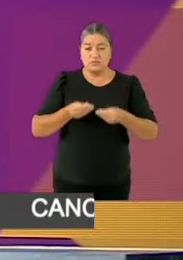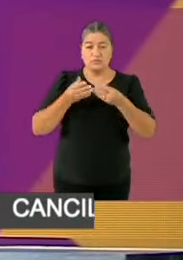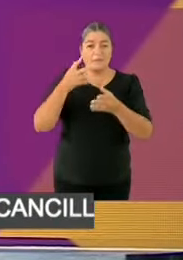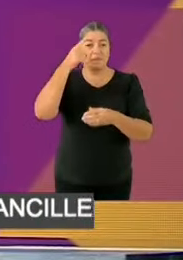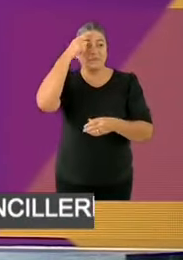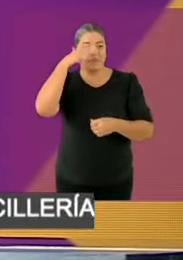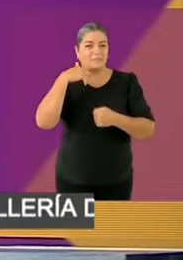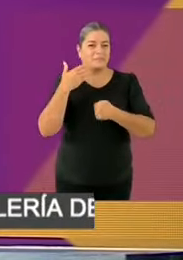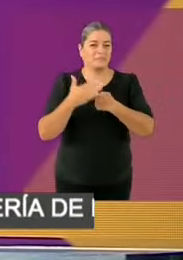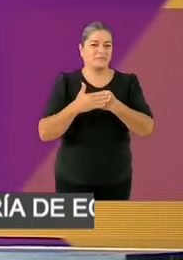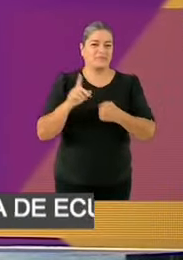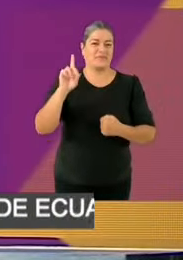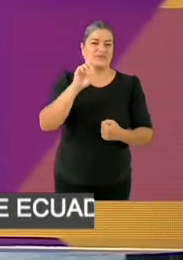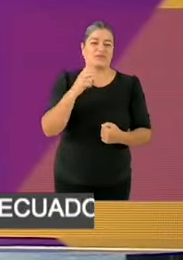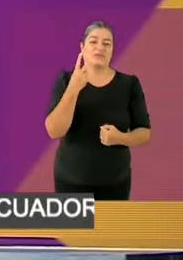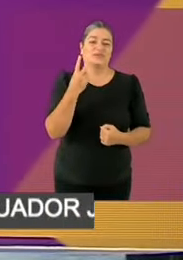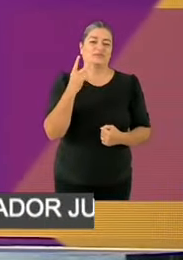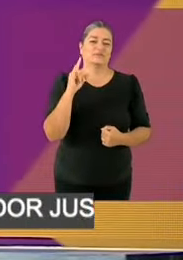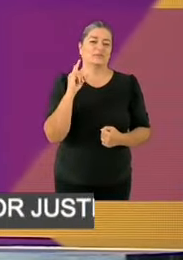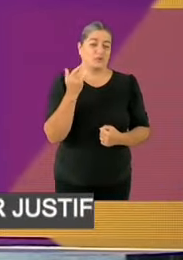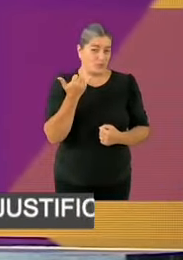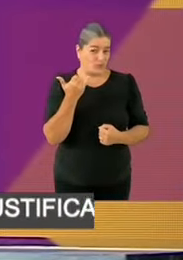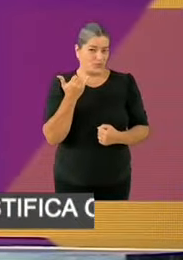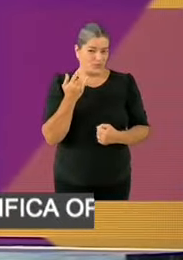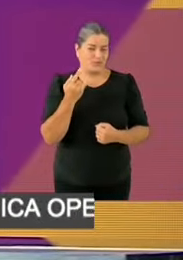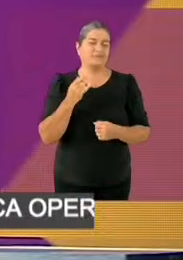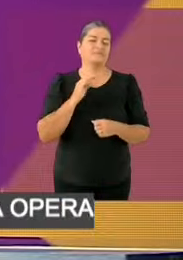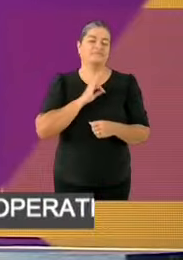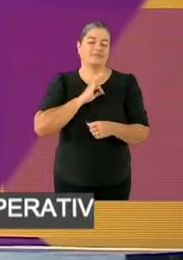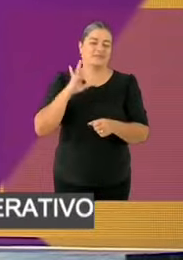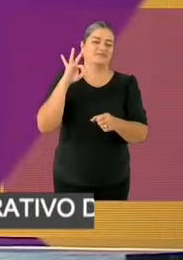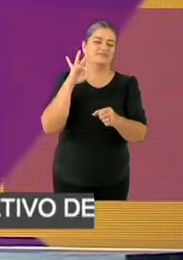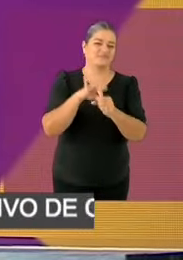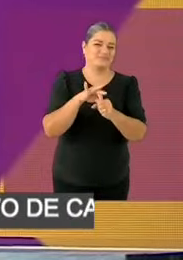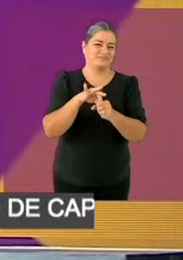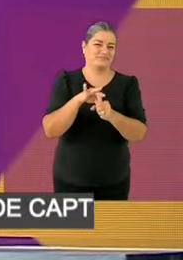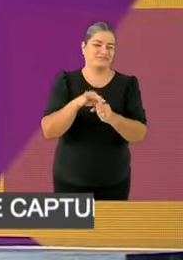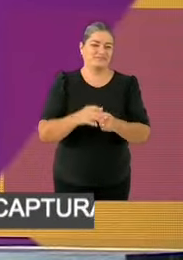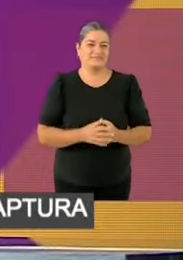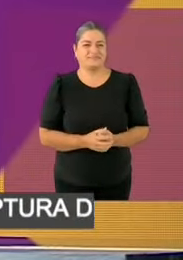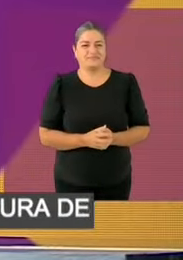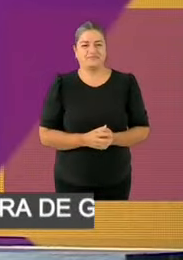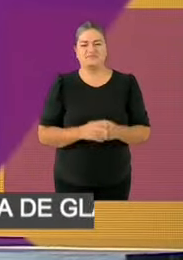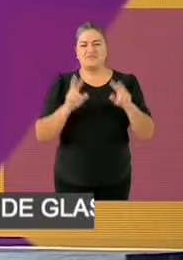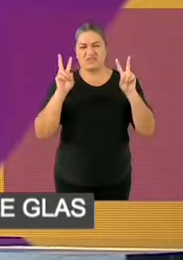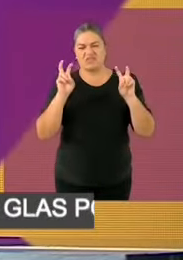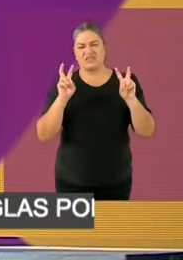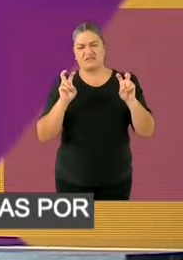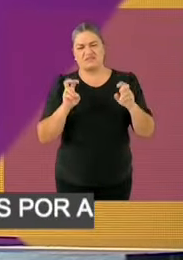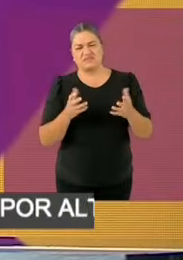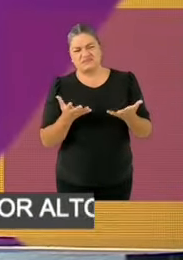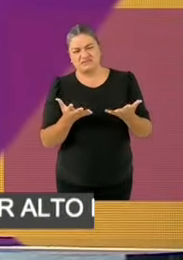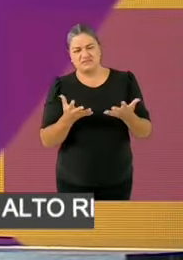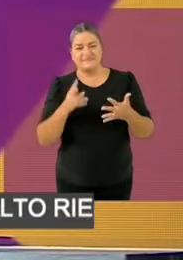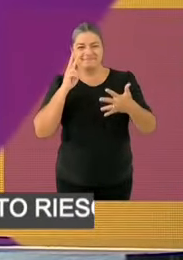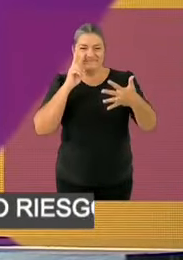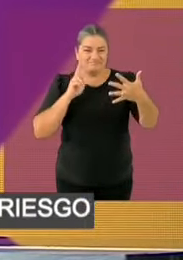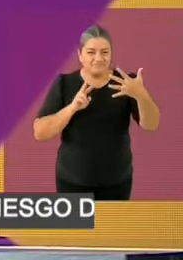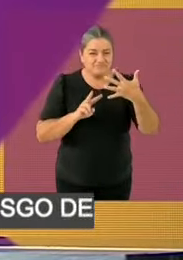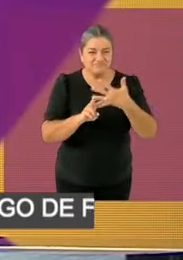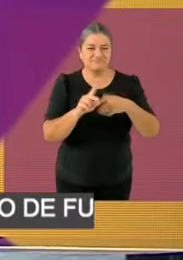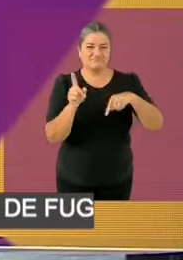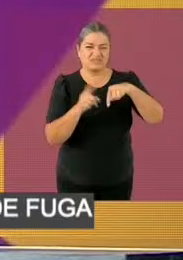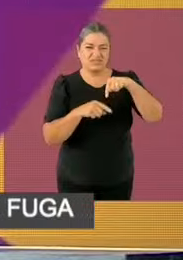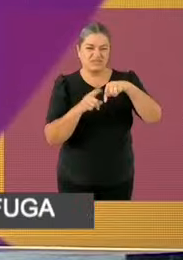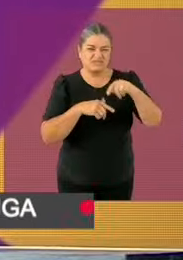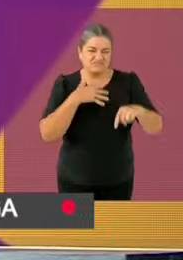temas de este debate son educación y salud, transparencia y combate a la corrupción, no discriminación, grupos vulnerables y violencia